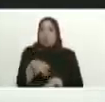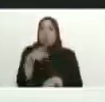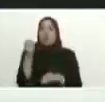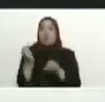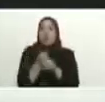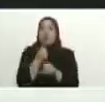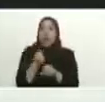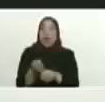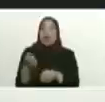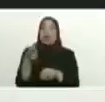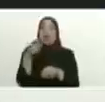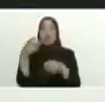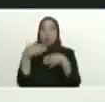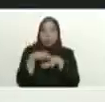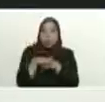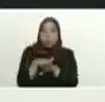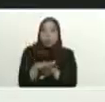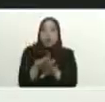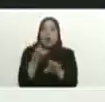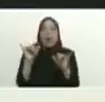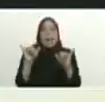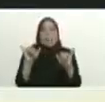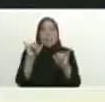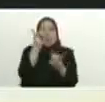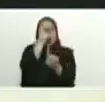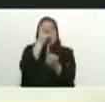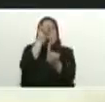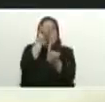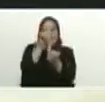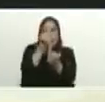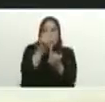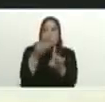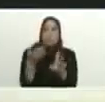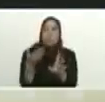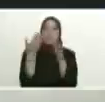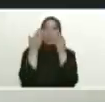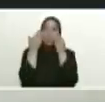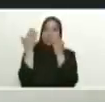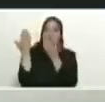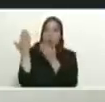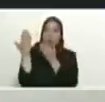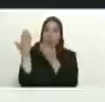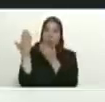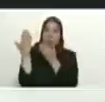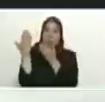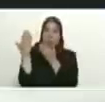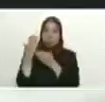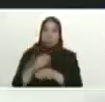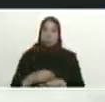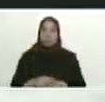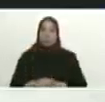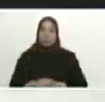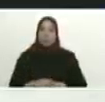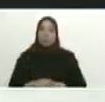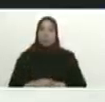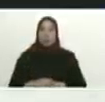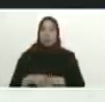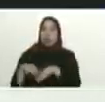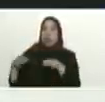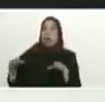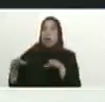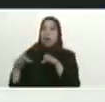sintonía en la misma sintonía en el mismo dial tenemos que trabajar de manera conjunta